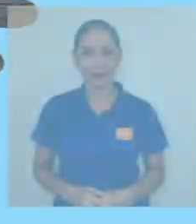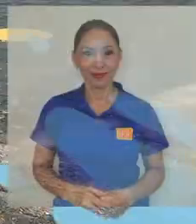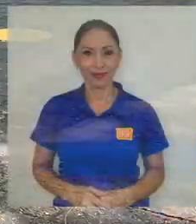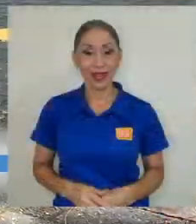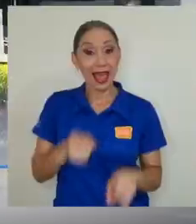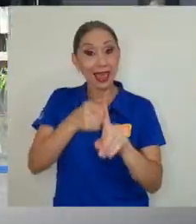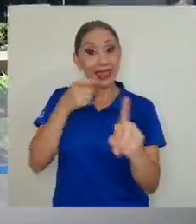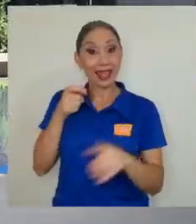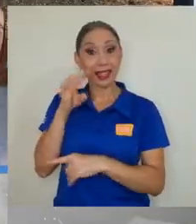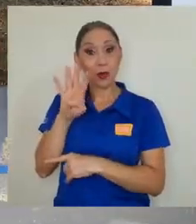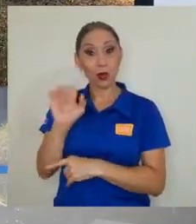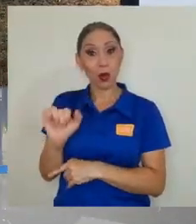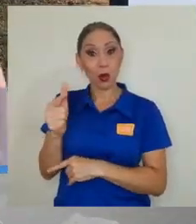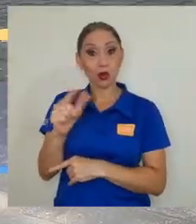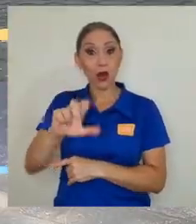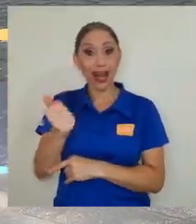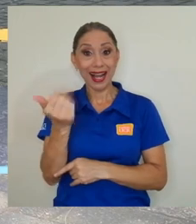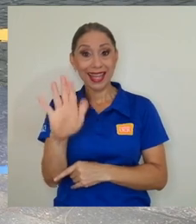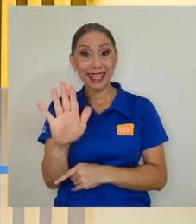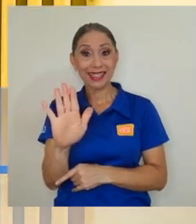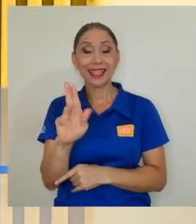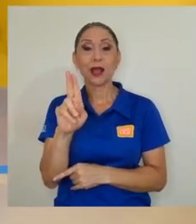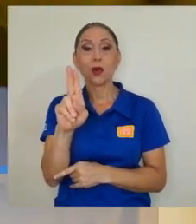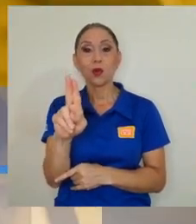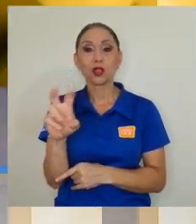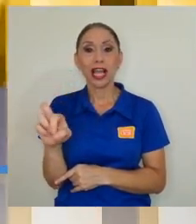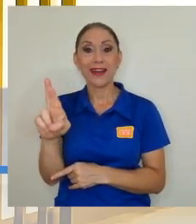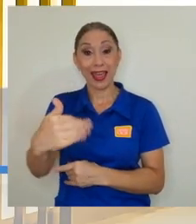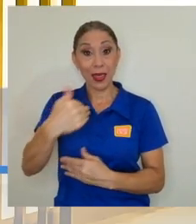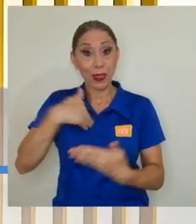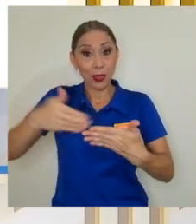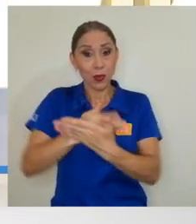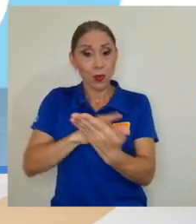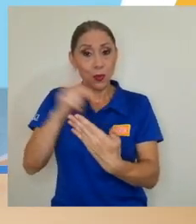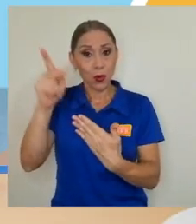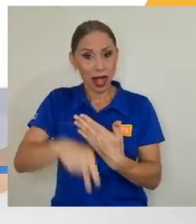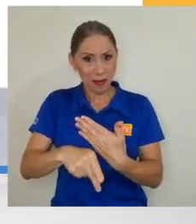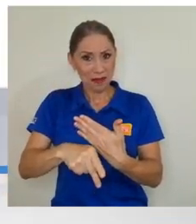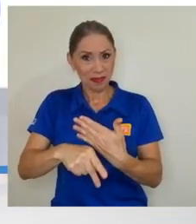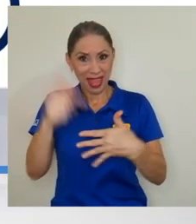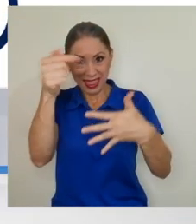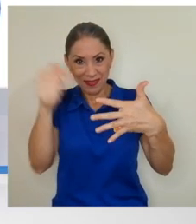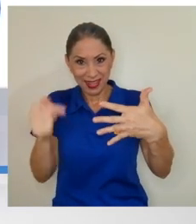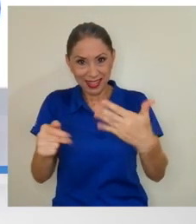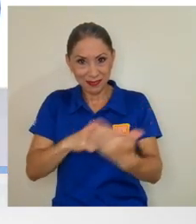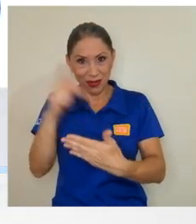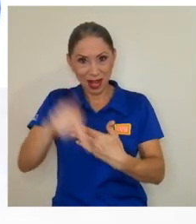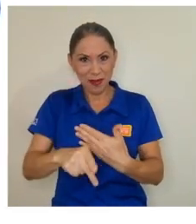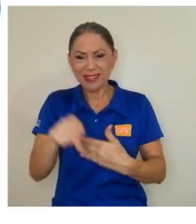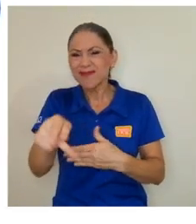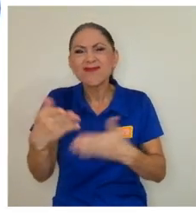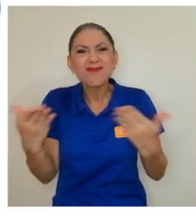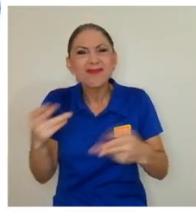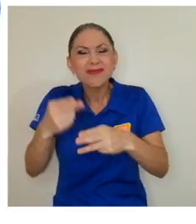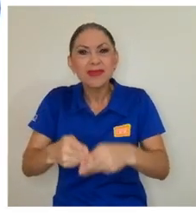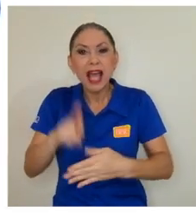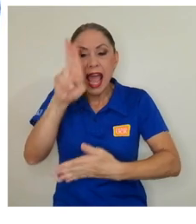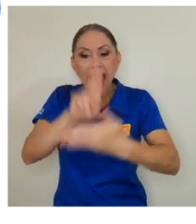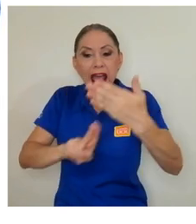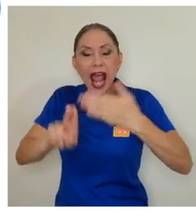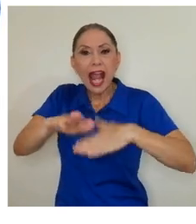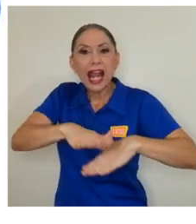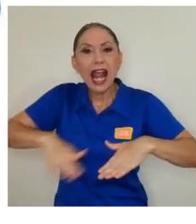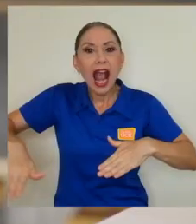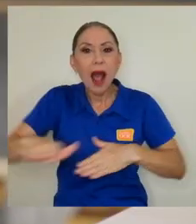Desde el 4 de agosto, Canal 15 UCR cuenta con un nuevo programa en su parrilla de contenidos. Se trata de Campus 2